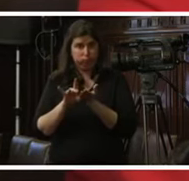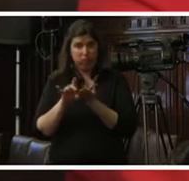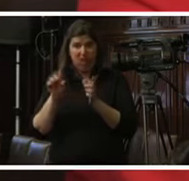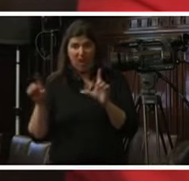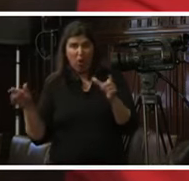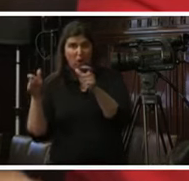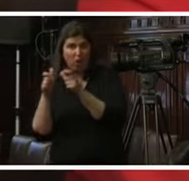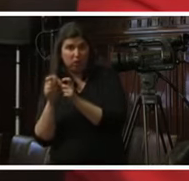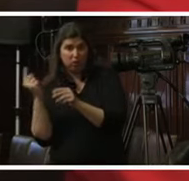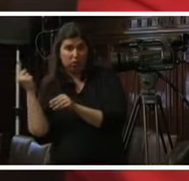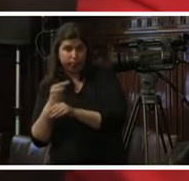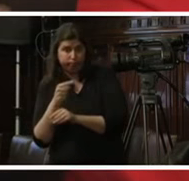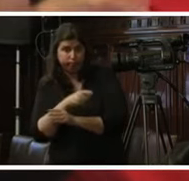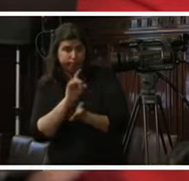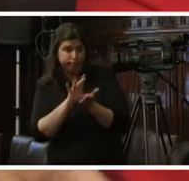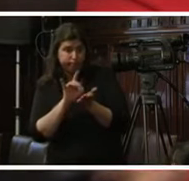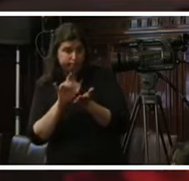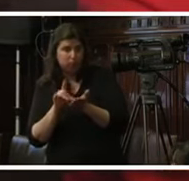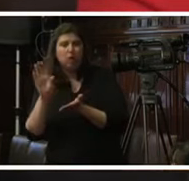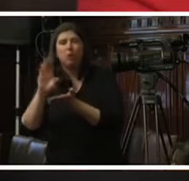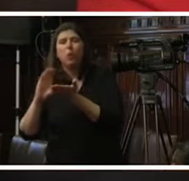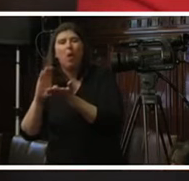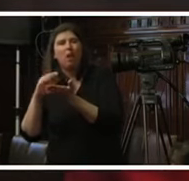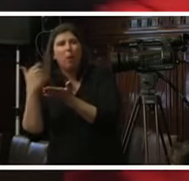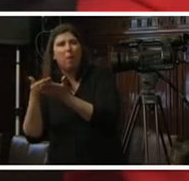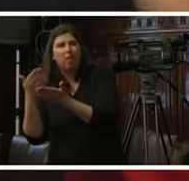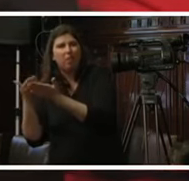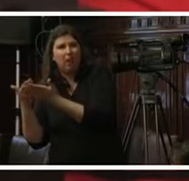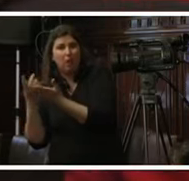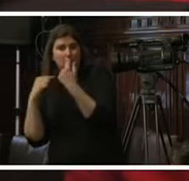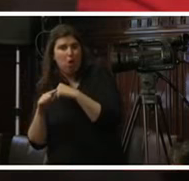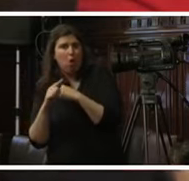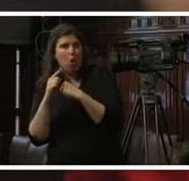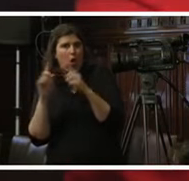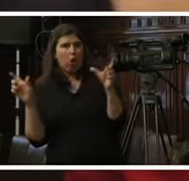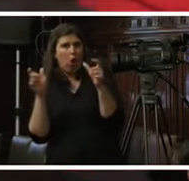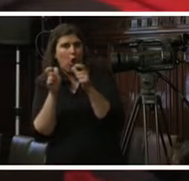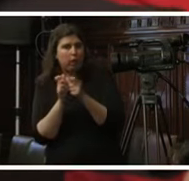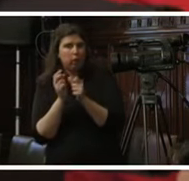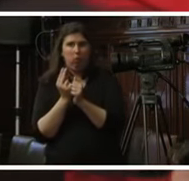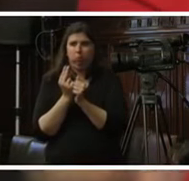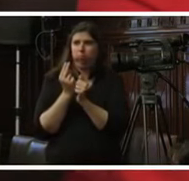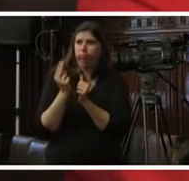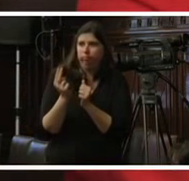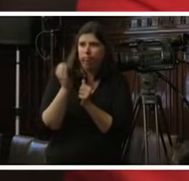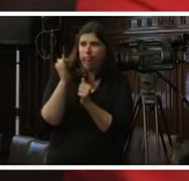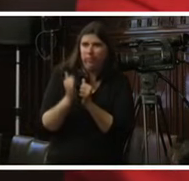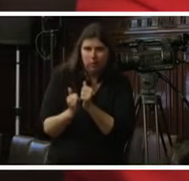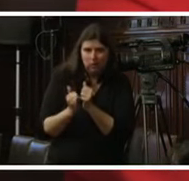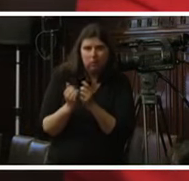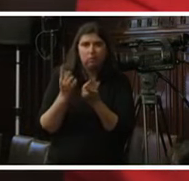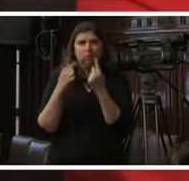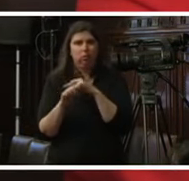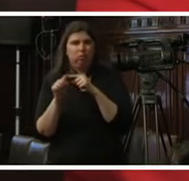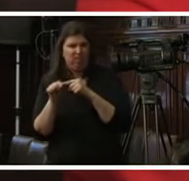una cosa es que ciudadanos planteen y otra cosa es cuando el congreso ya admite a trámite y tiene el proceso abierto entonces el